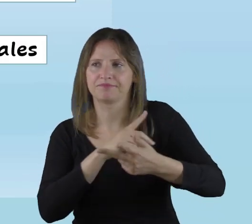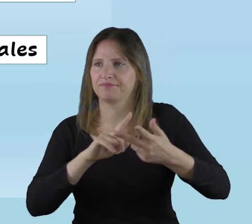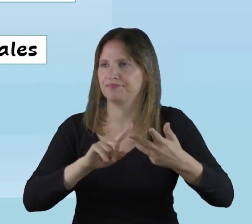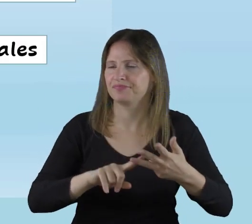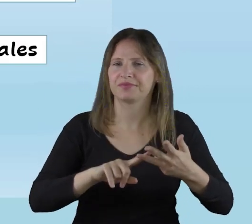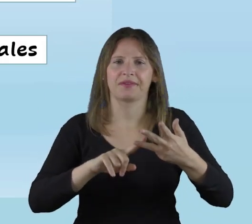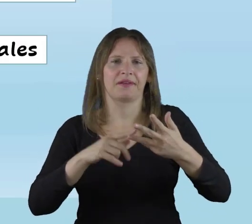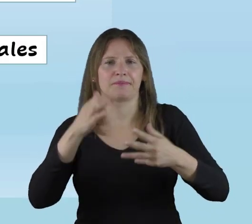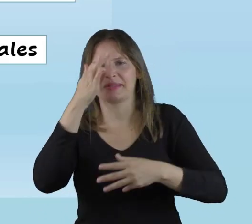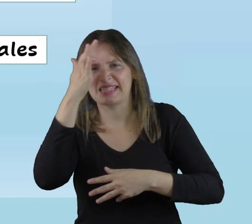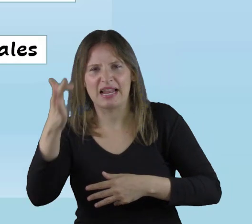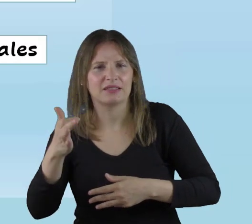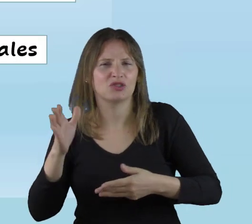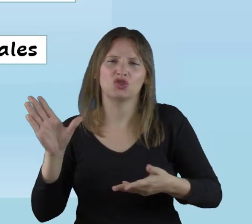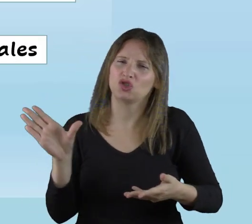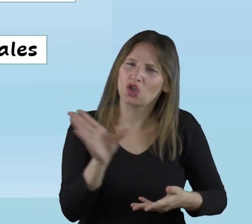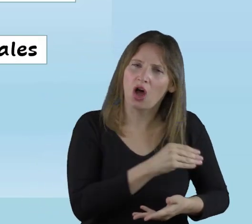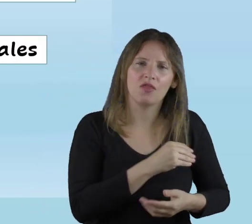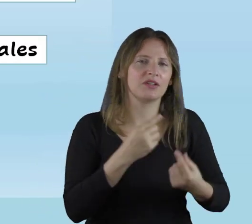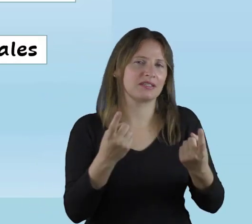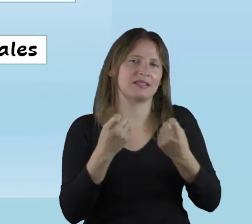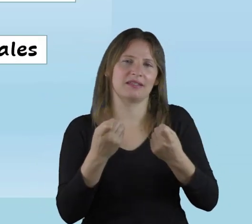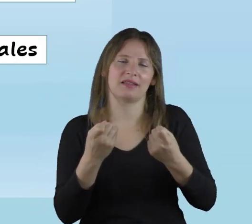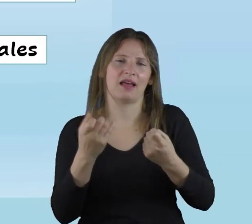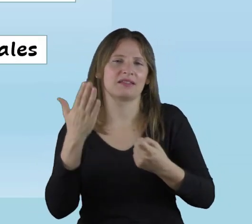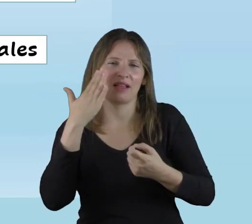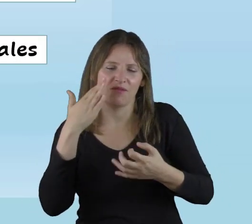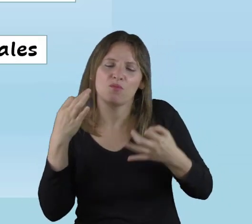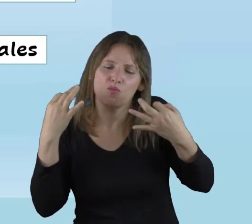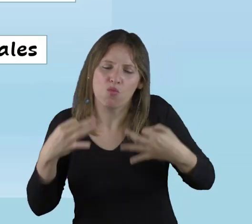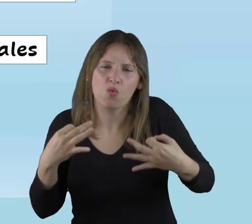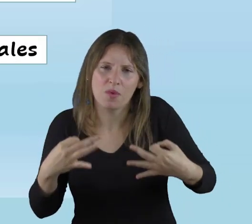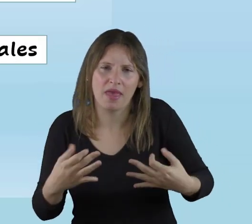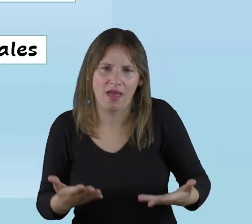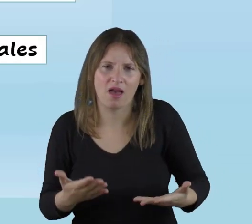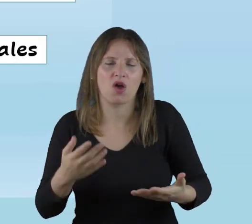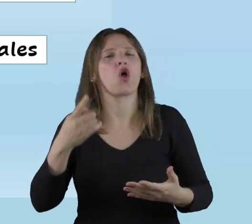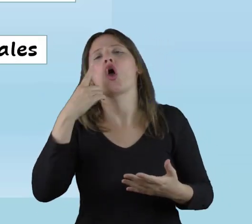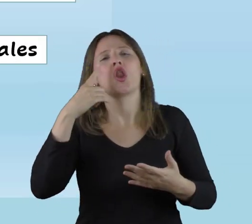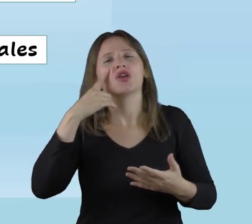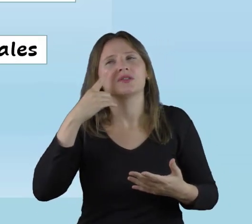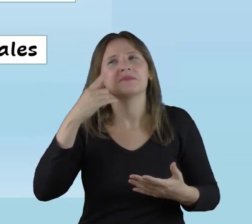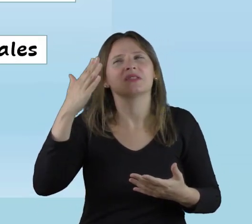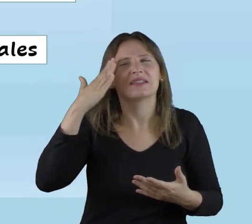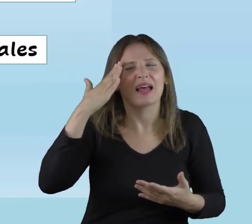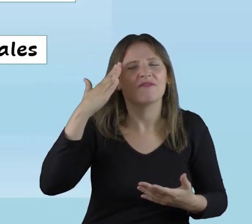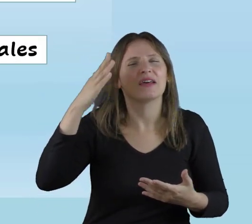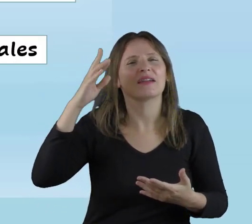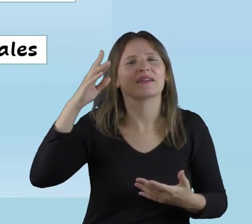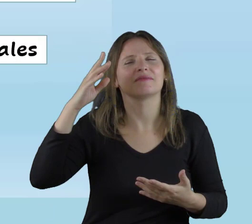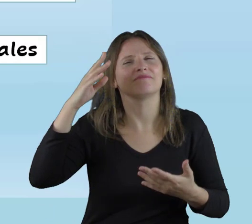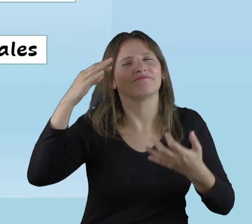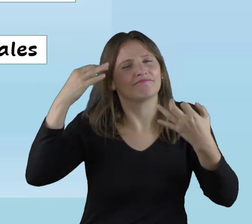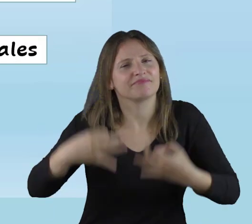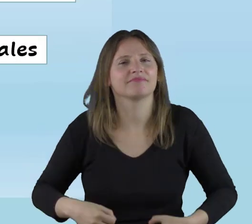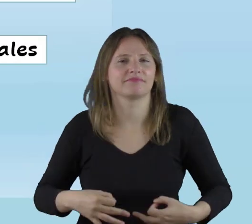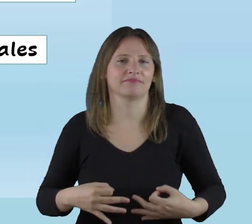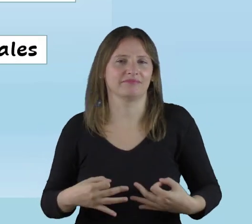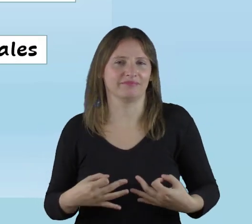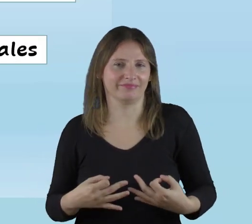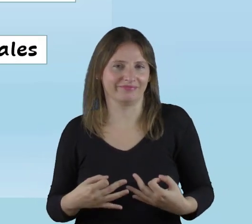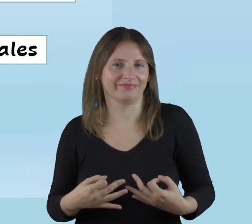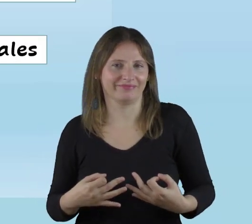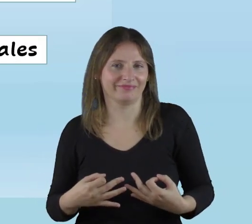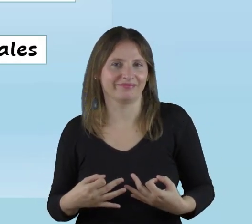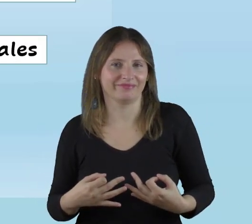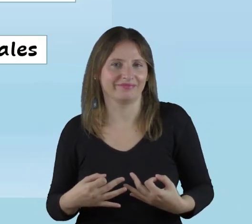el director el rector los especialistas todos tienen que tener pero es a nivel de conocimiento a